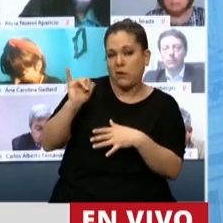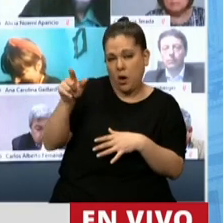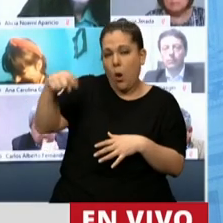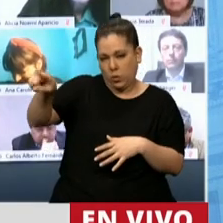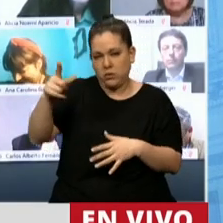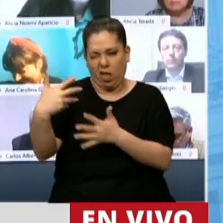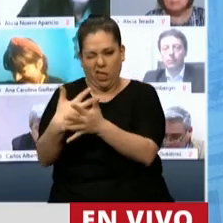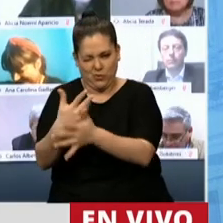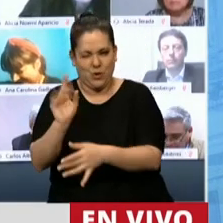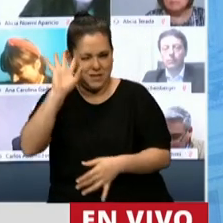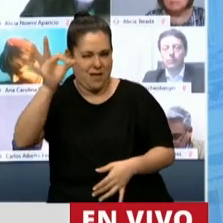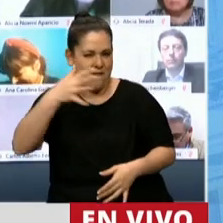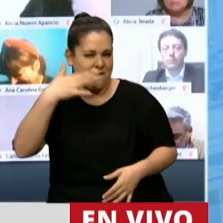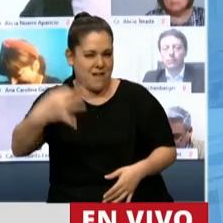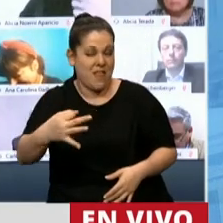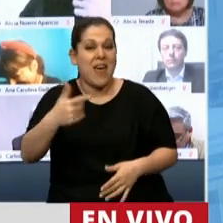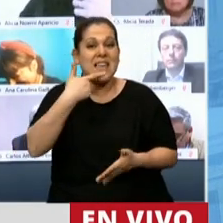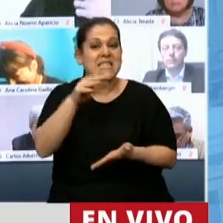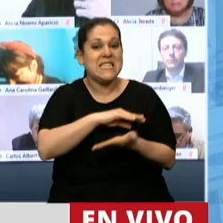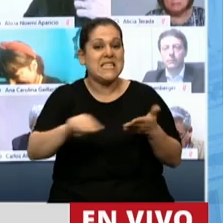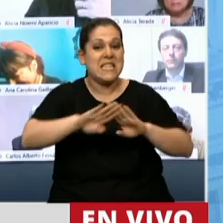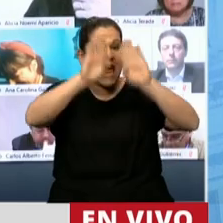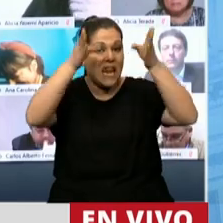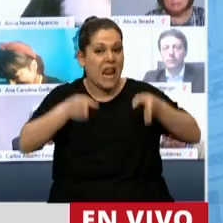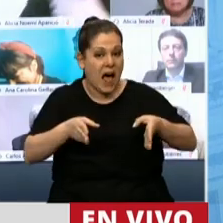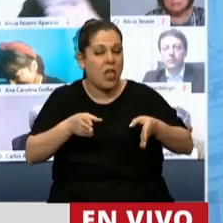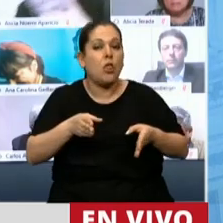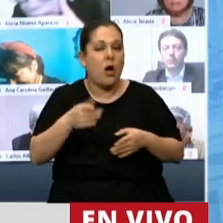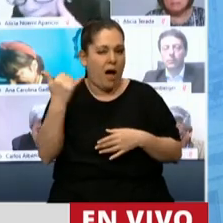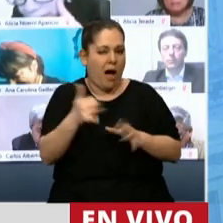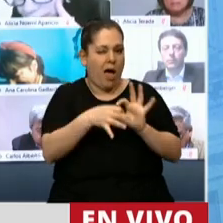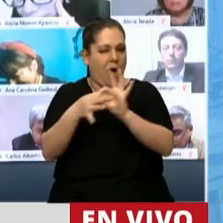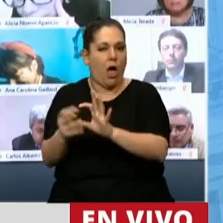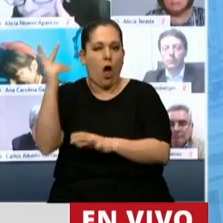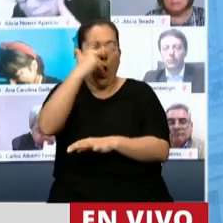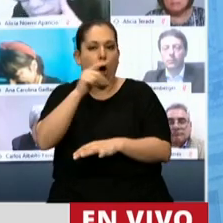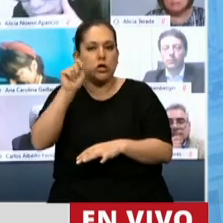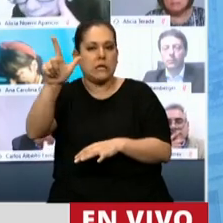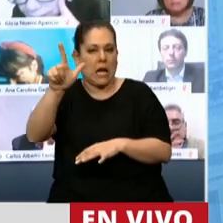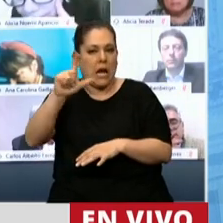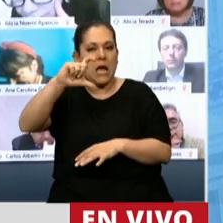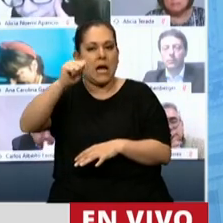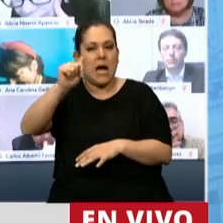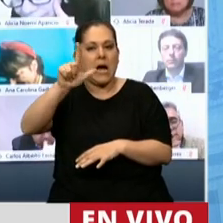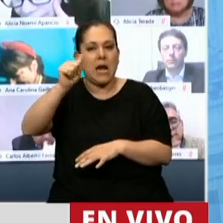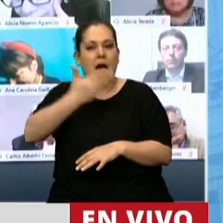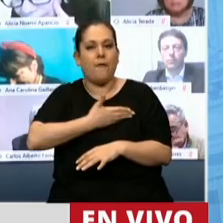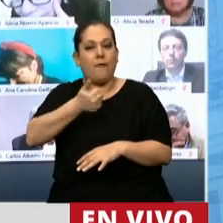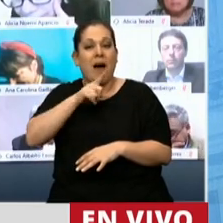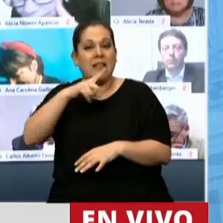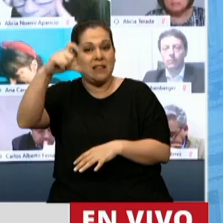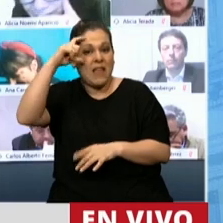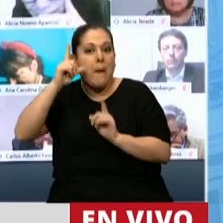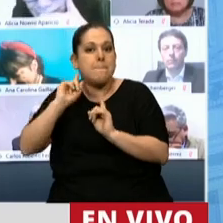confundido el Senado de la Nación con uno de los hoteles del Calafate, señores. Donde los propios